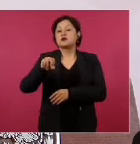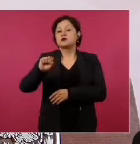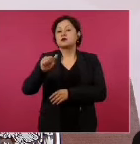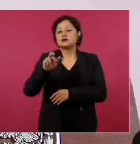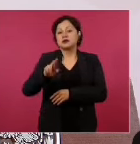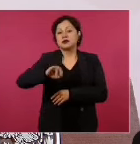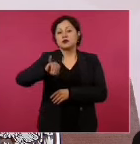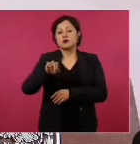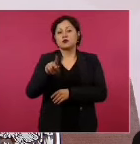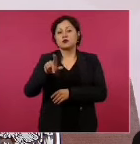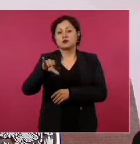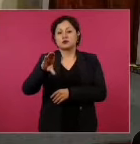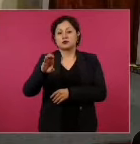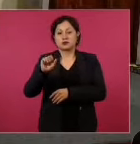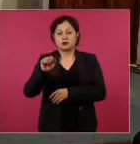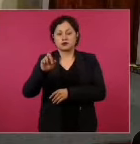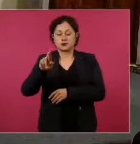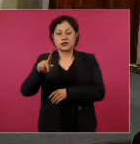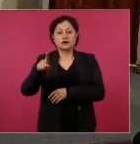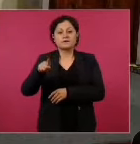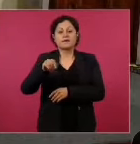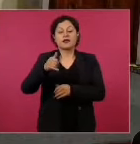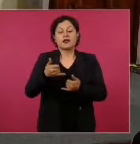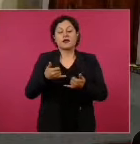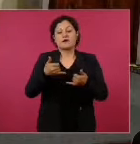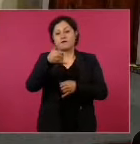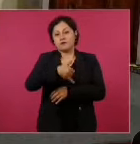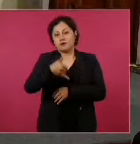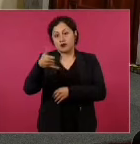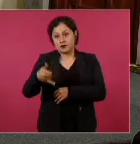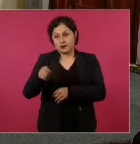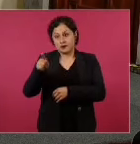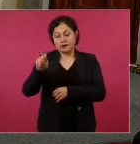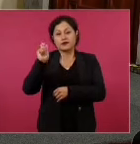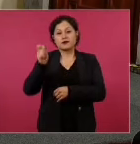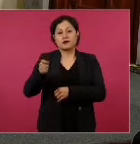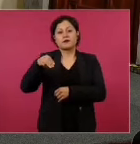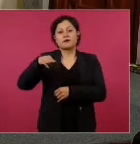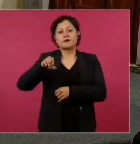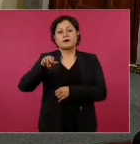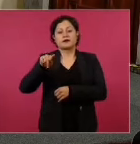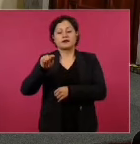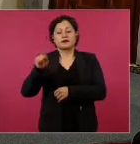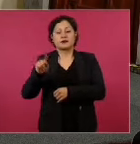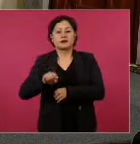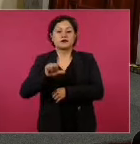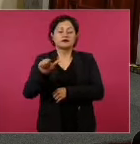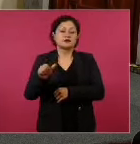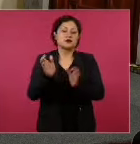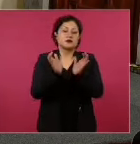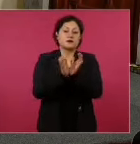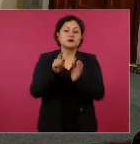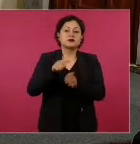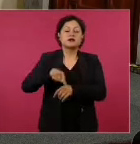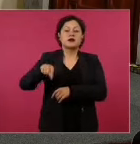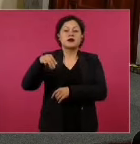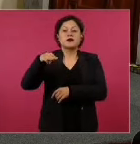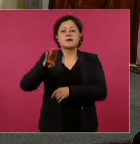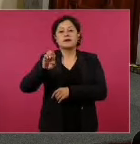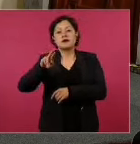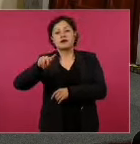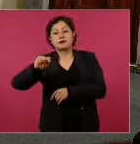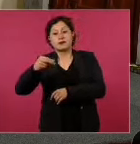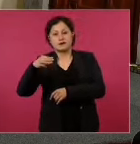el titular del Infonavit, Carlos Martínez, la titular del Issste, Berta María Alcalde, y